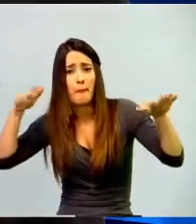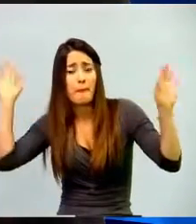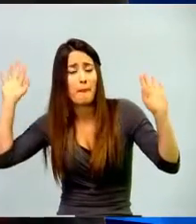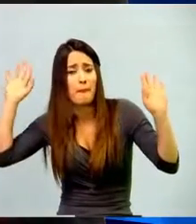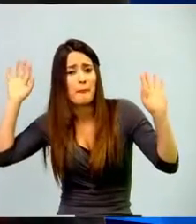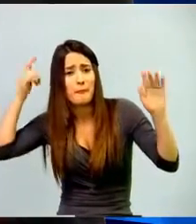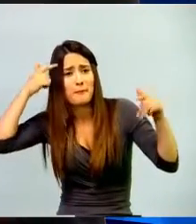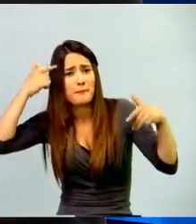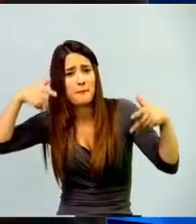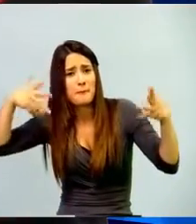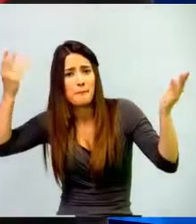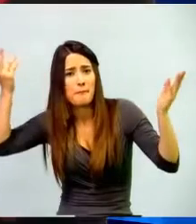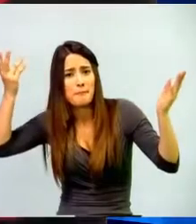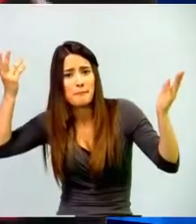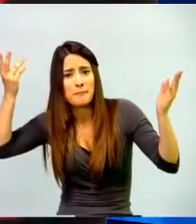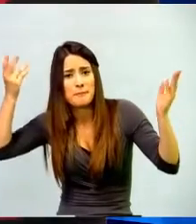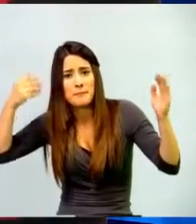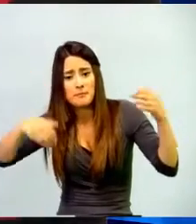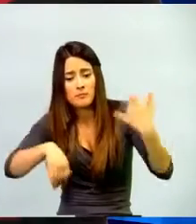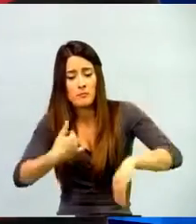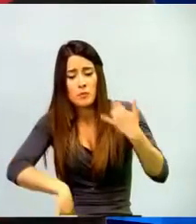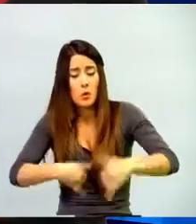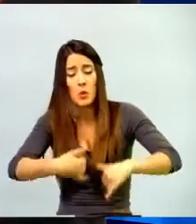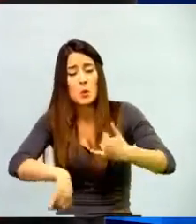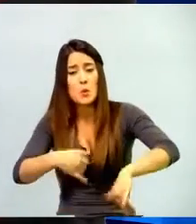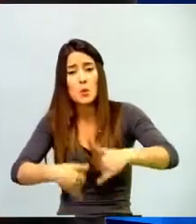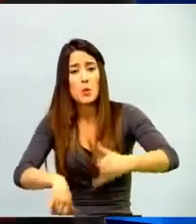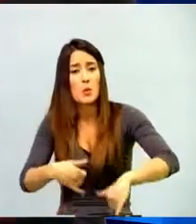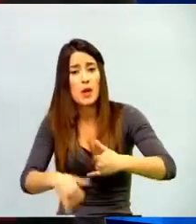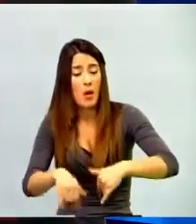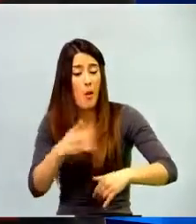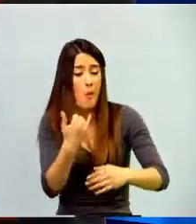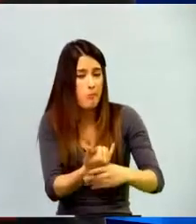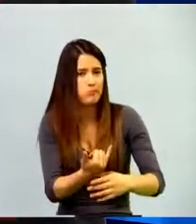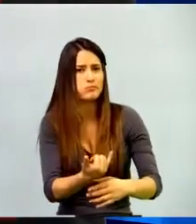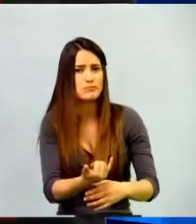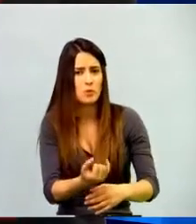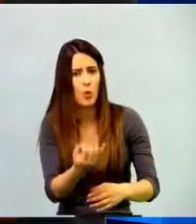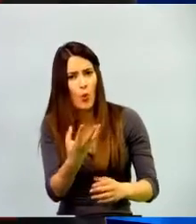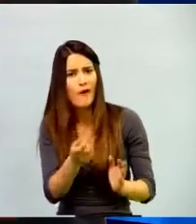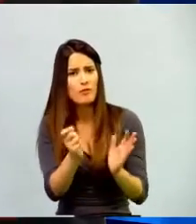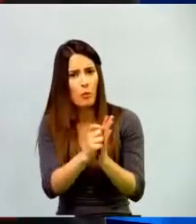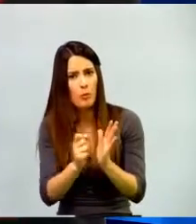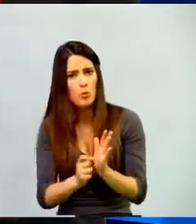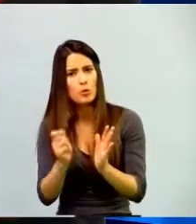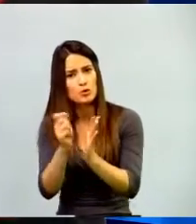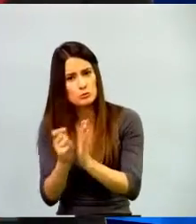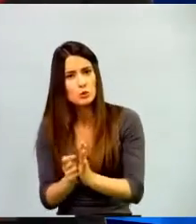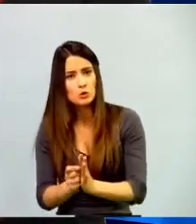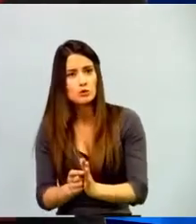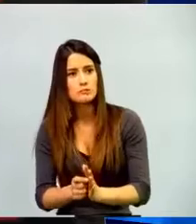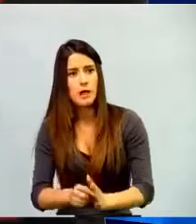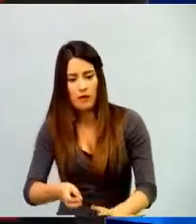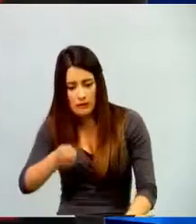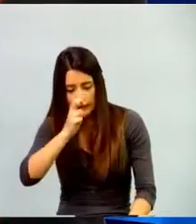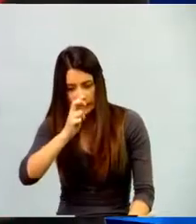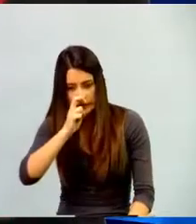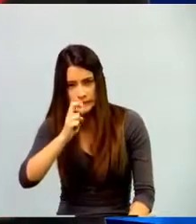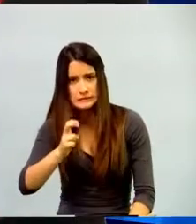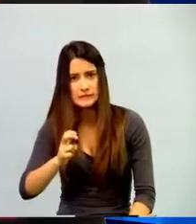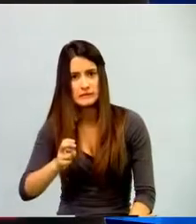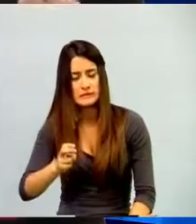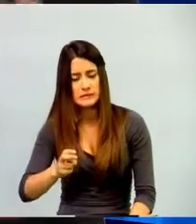Ese checklist lo van haciendo, pero de una forma no numérica, no muy